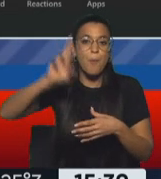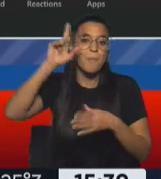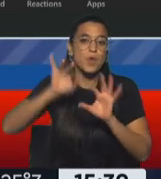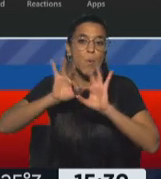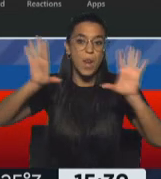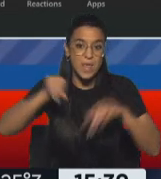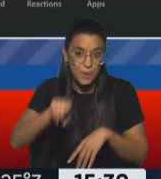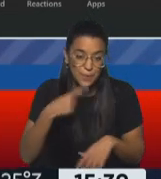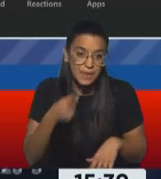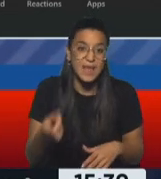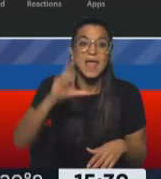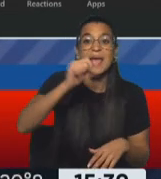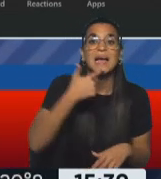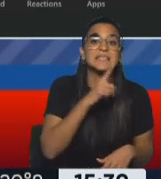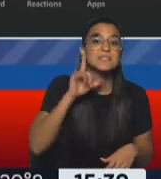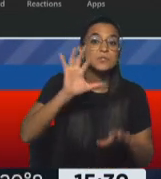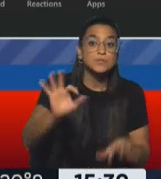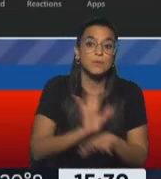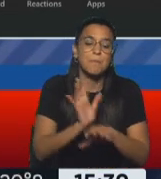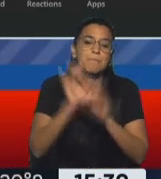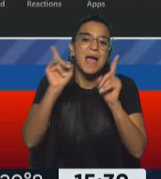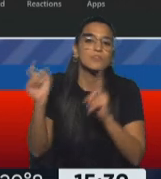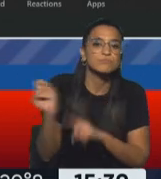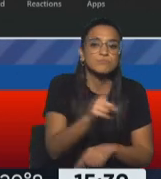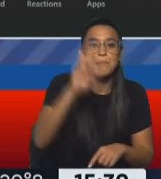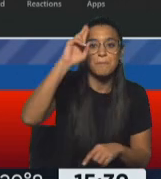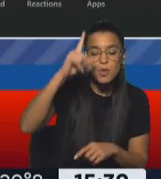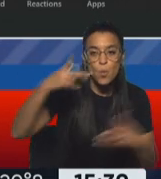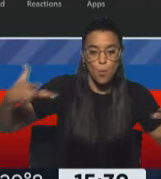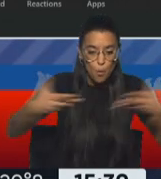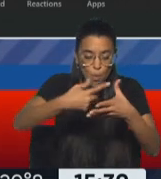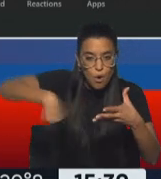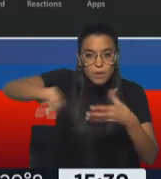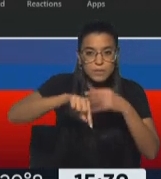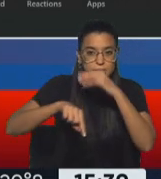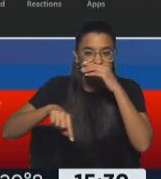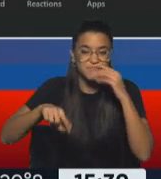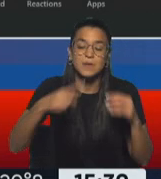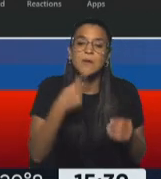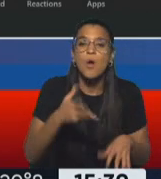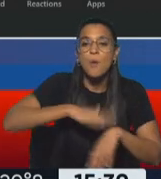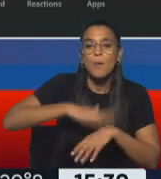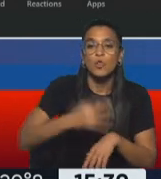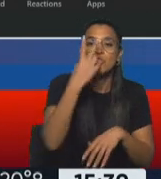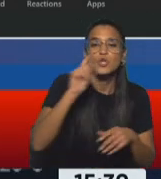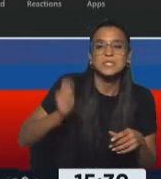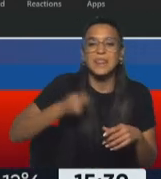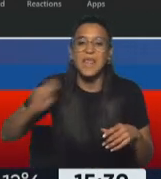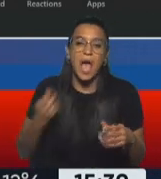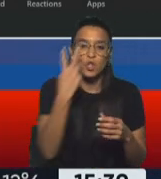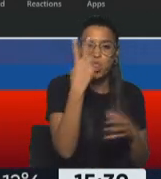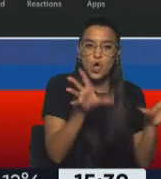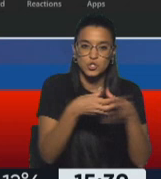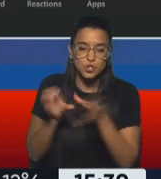más bien, la base de Pedro Castillo son los maestros del Perú que estaban unificados en estos momentos en dos sindicatos muy grandes